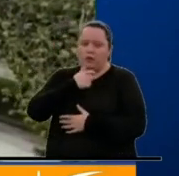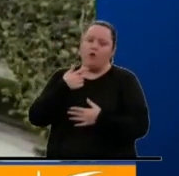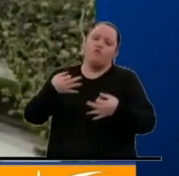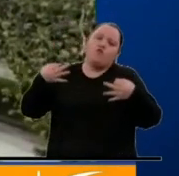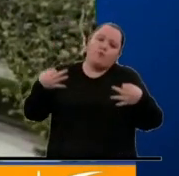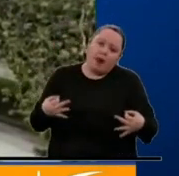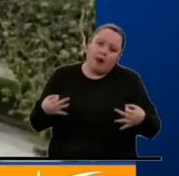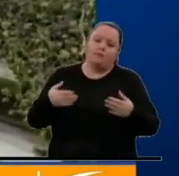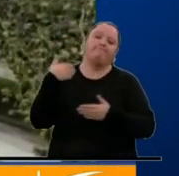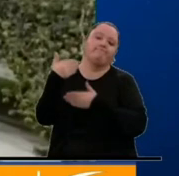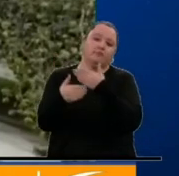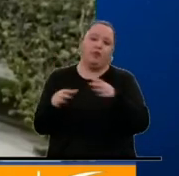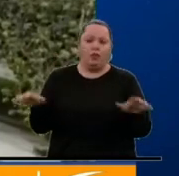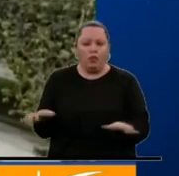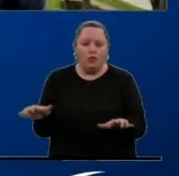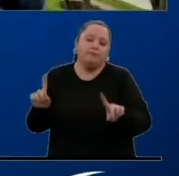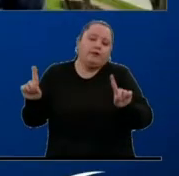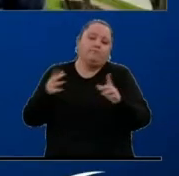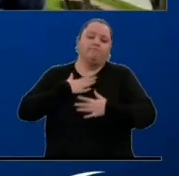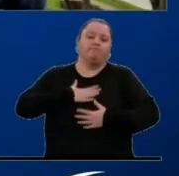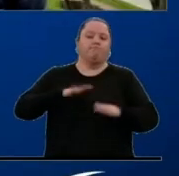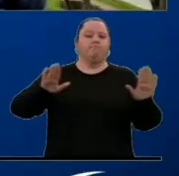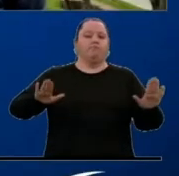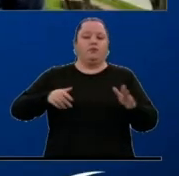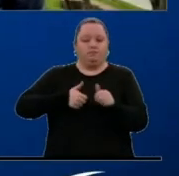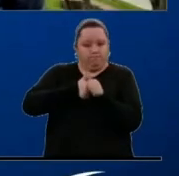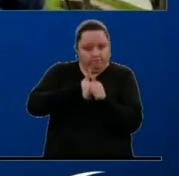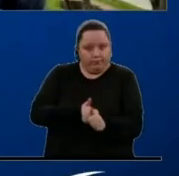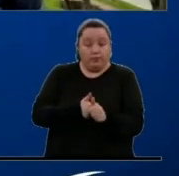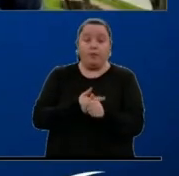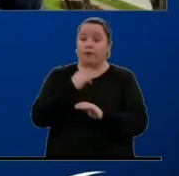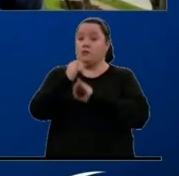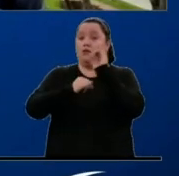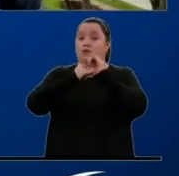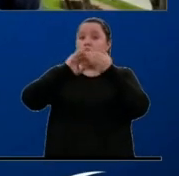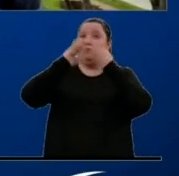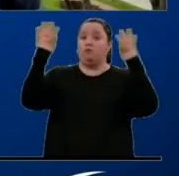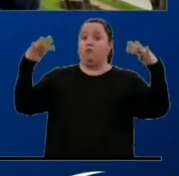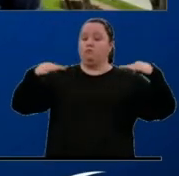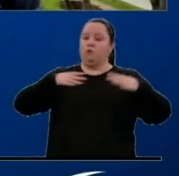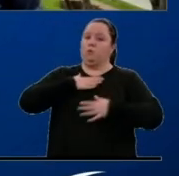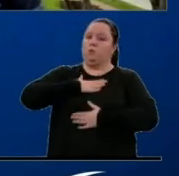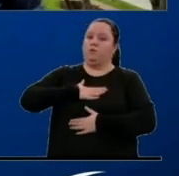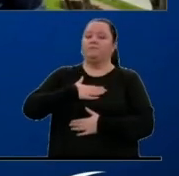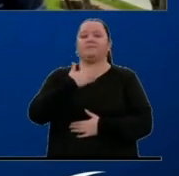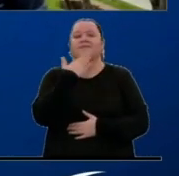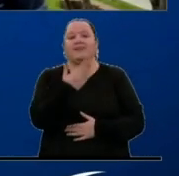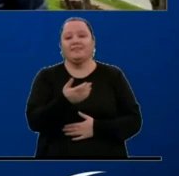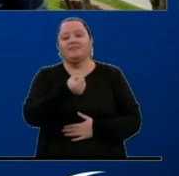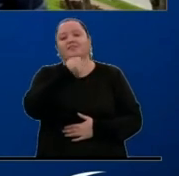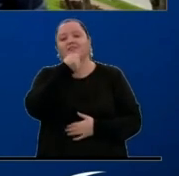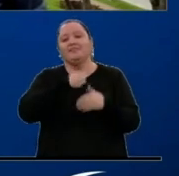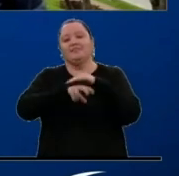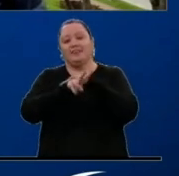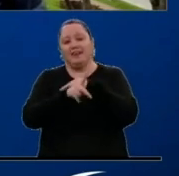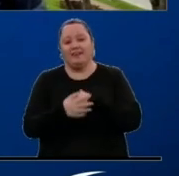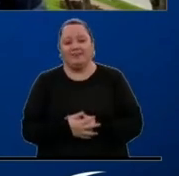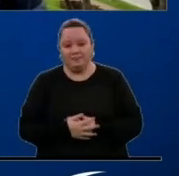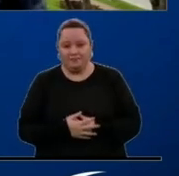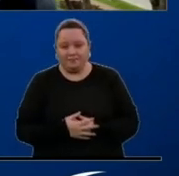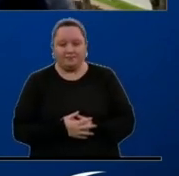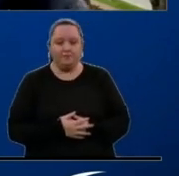engorrosas, pero que dan tranquilidad a las partes, incluida la comunidad internacional. Ariel, muchas gracias por pasar aquí a Noticias Caracol y este,